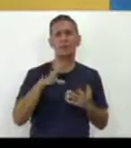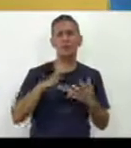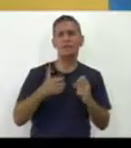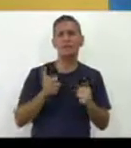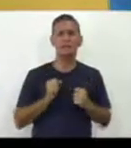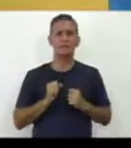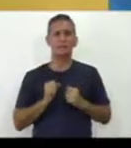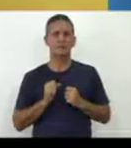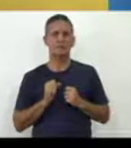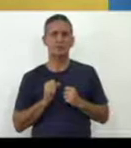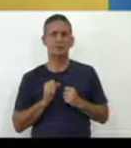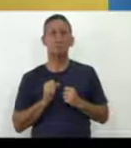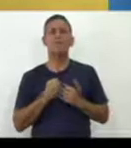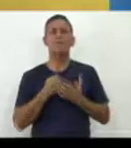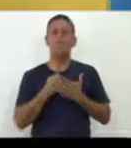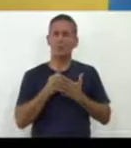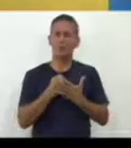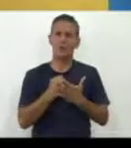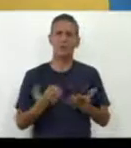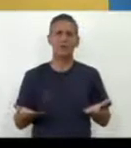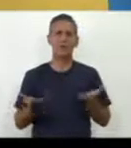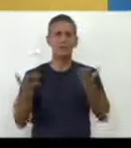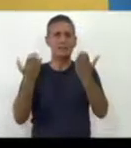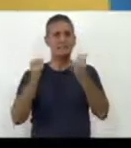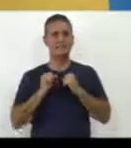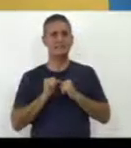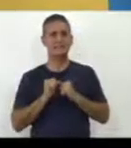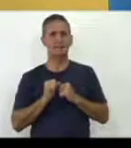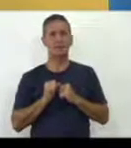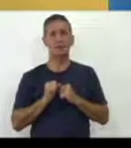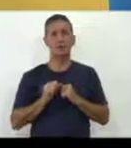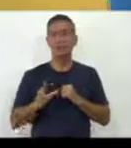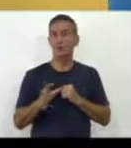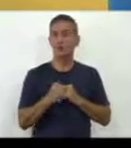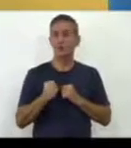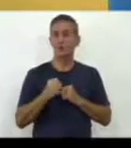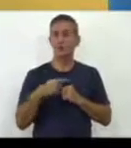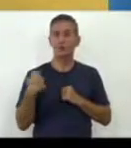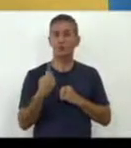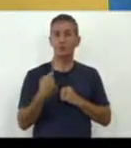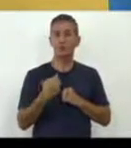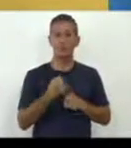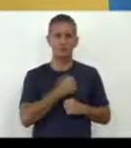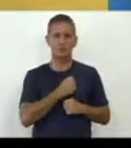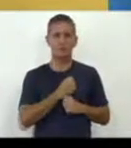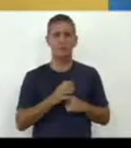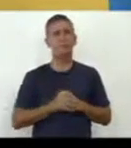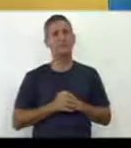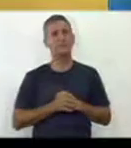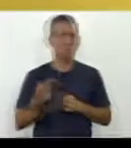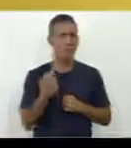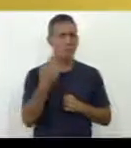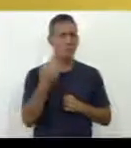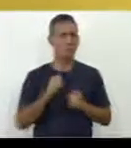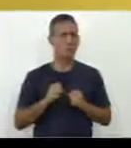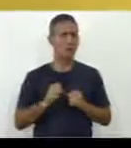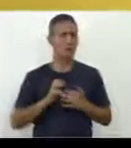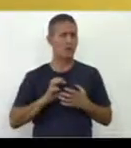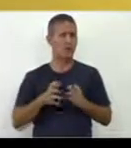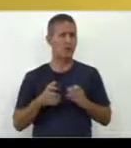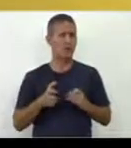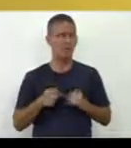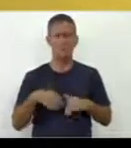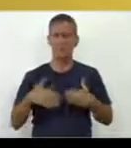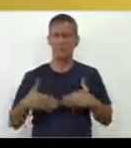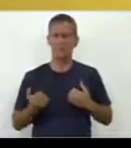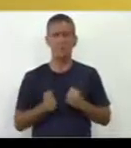manera es que realmente vamos a contribuir al desarrollo que todos nosotros aspiramos. Este no es el único